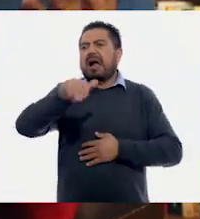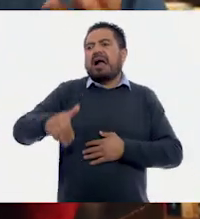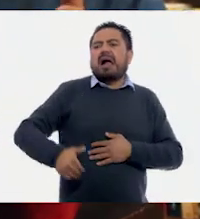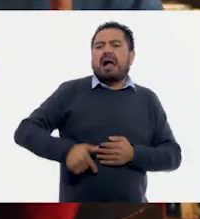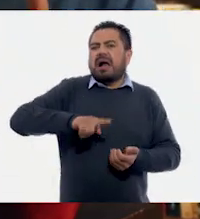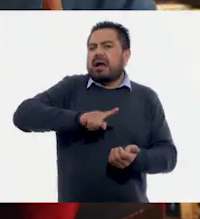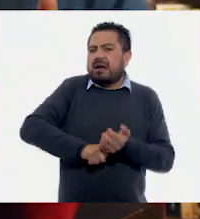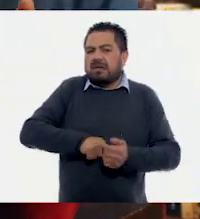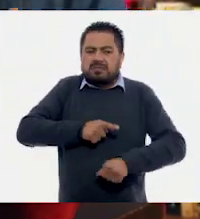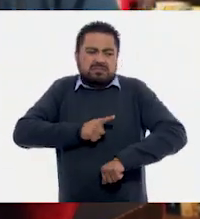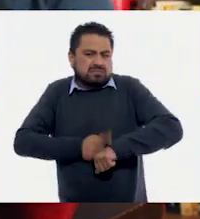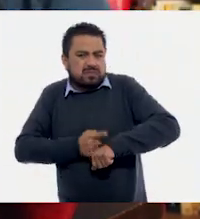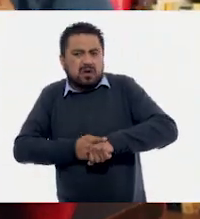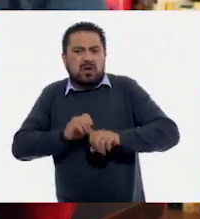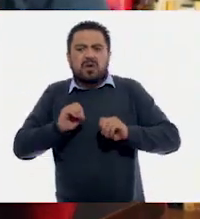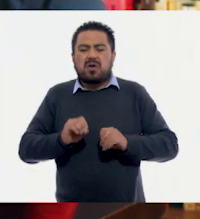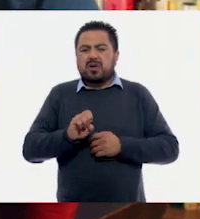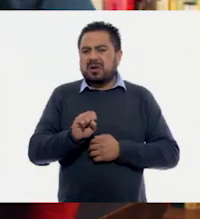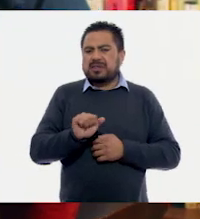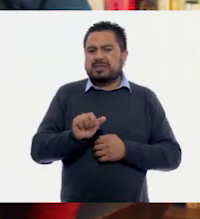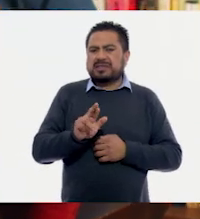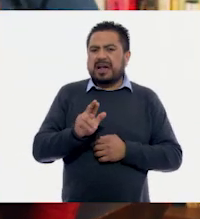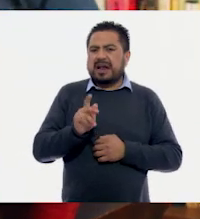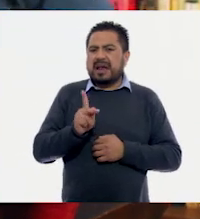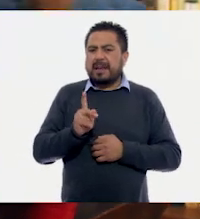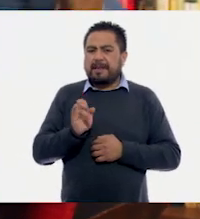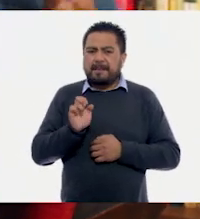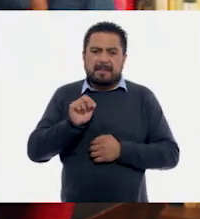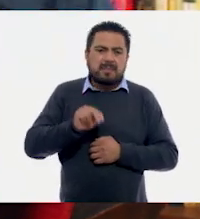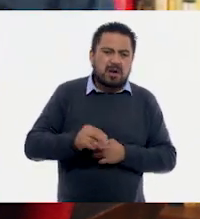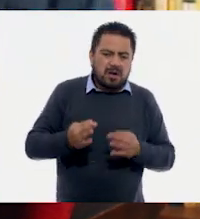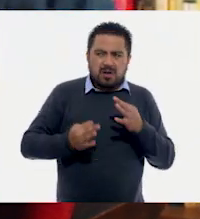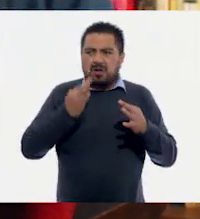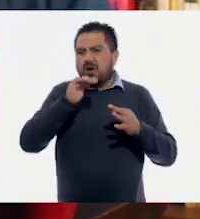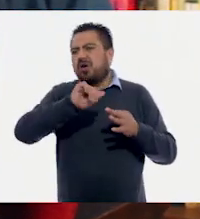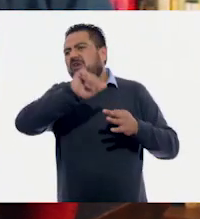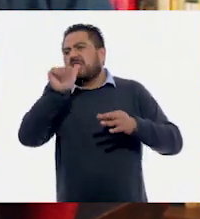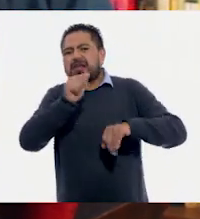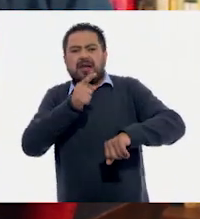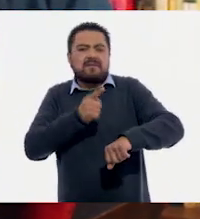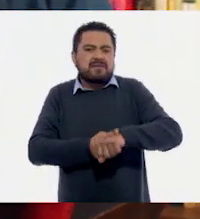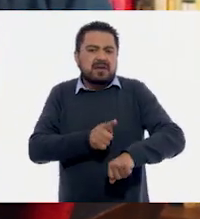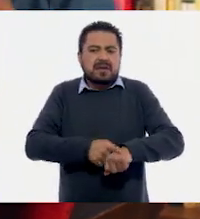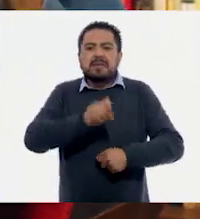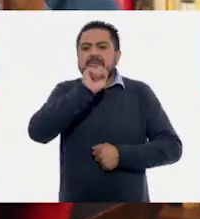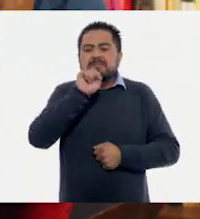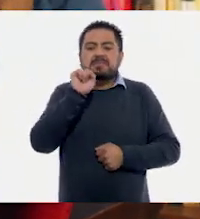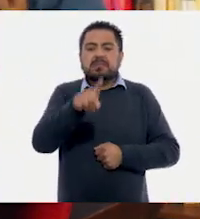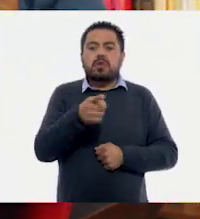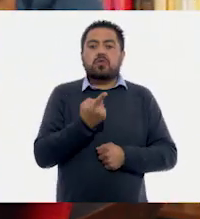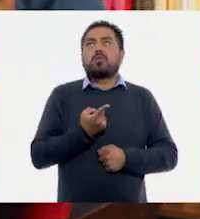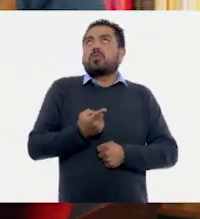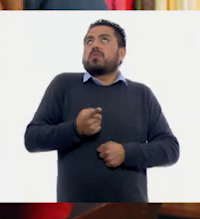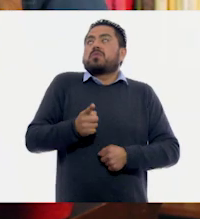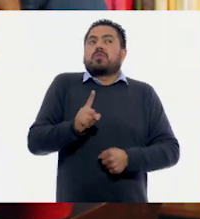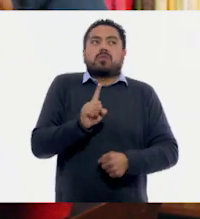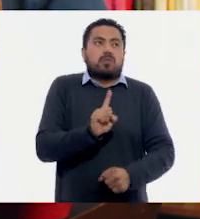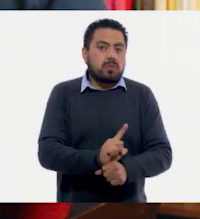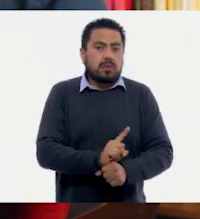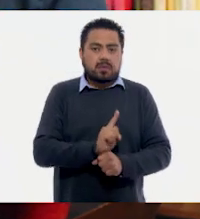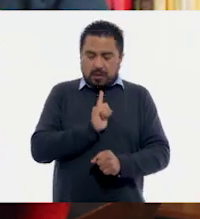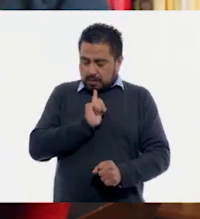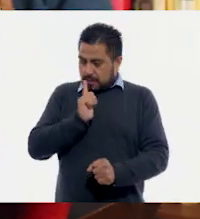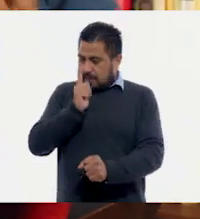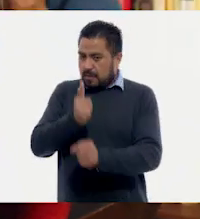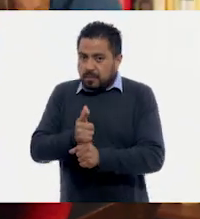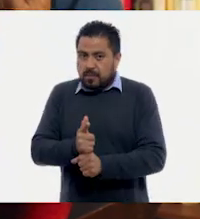O sufríamos de brotes de sarampión, de tosferina y otras enfermedades. Pero un día, un día vimos